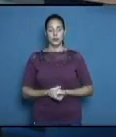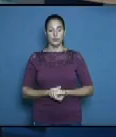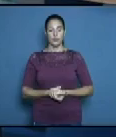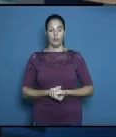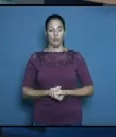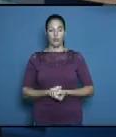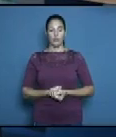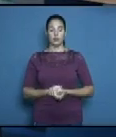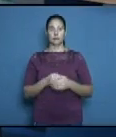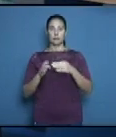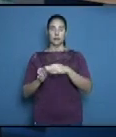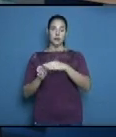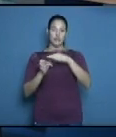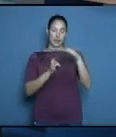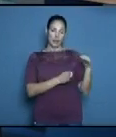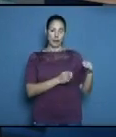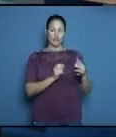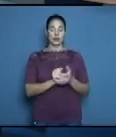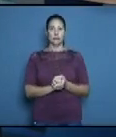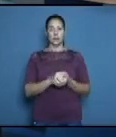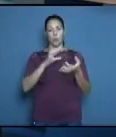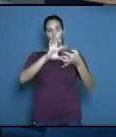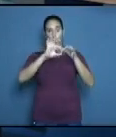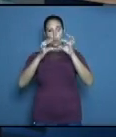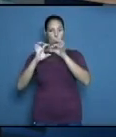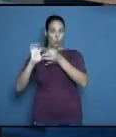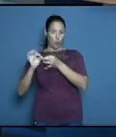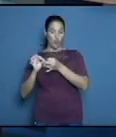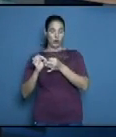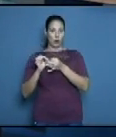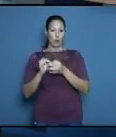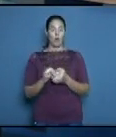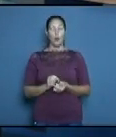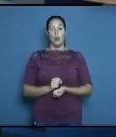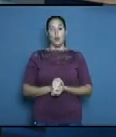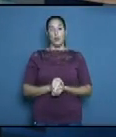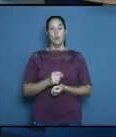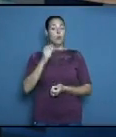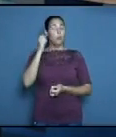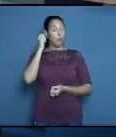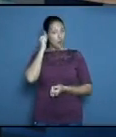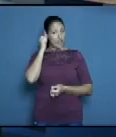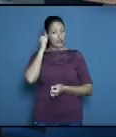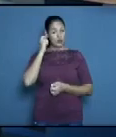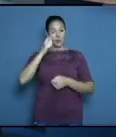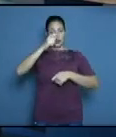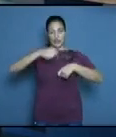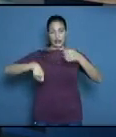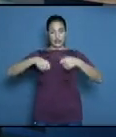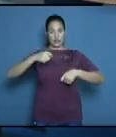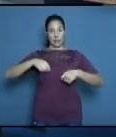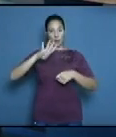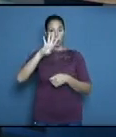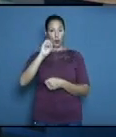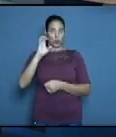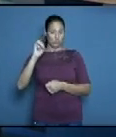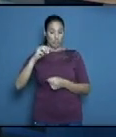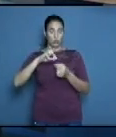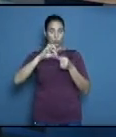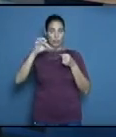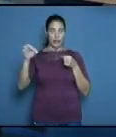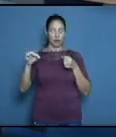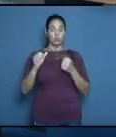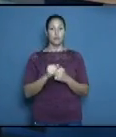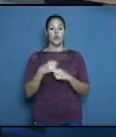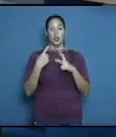cuestiones de los Juegos Olímpicos la final es de Roxana Gómez en los 400 metros planos y del púgil Julio César La